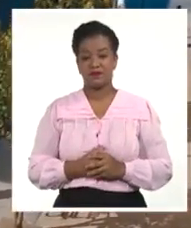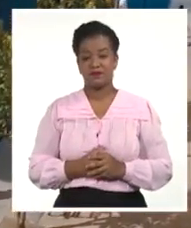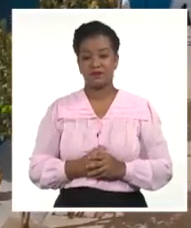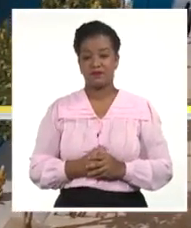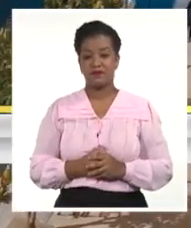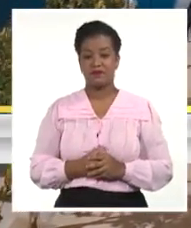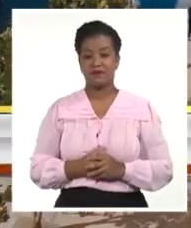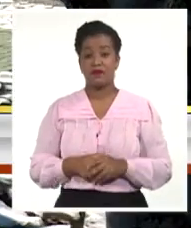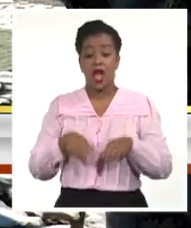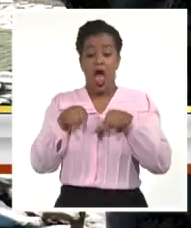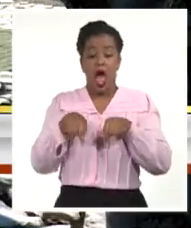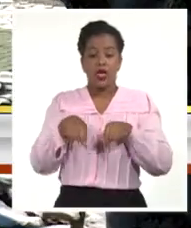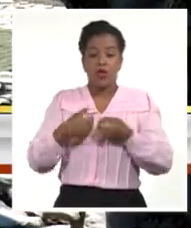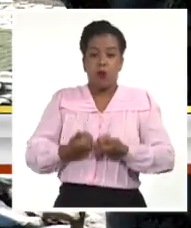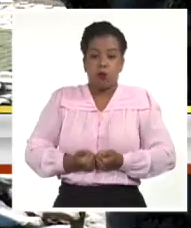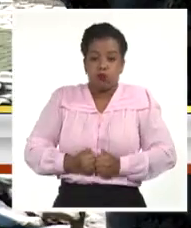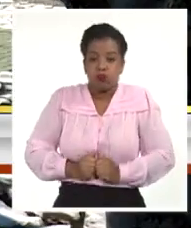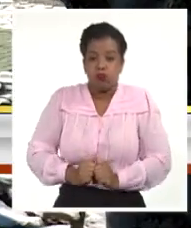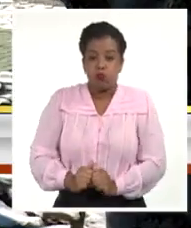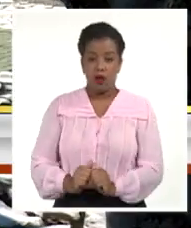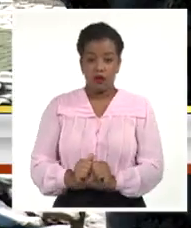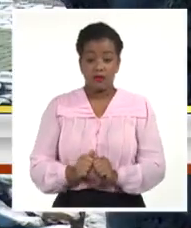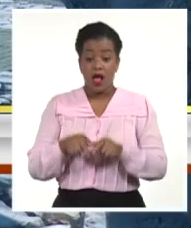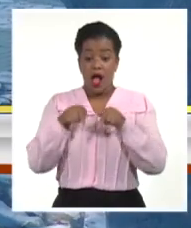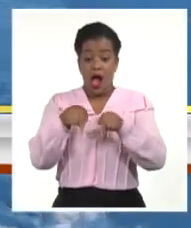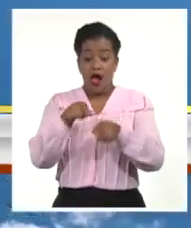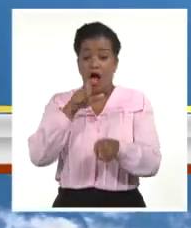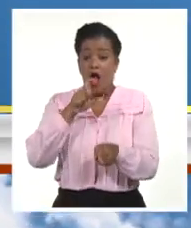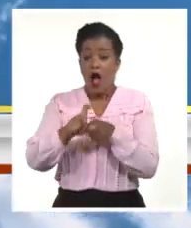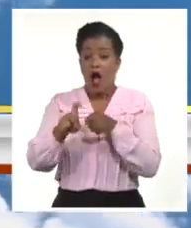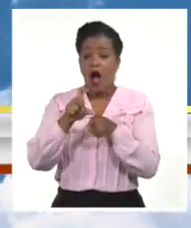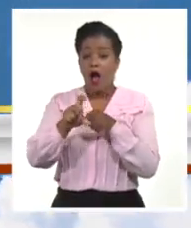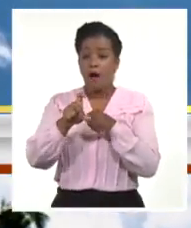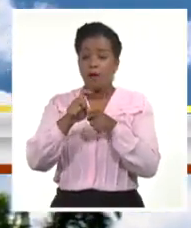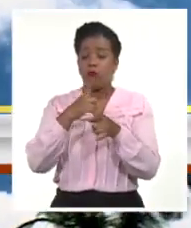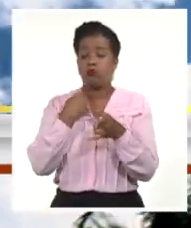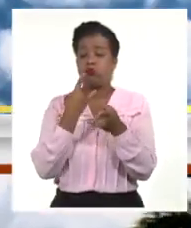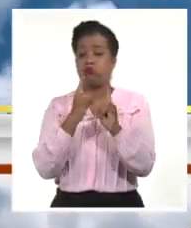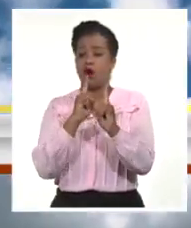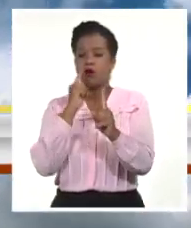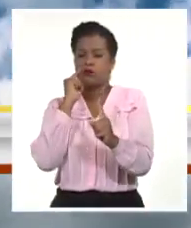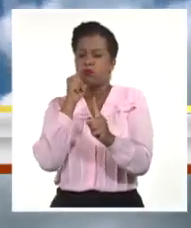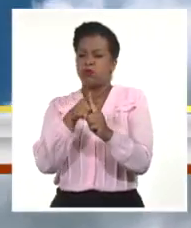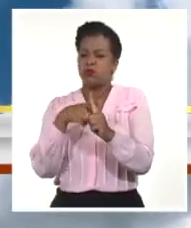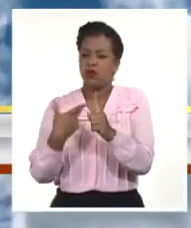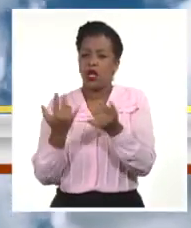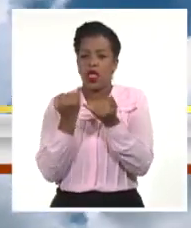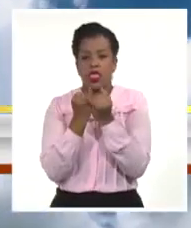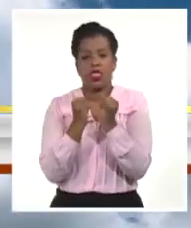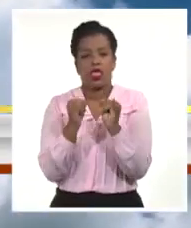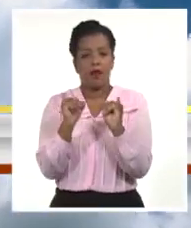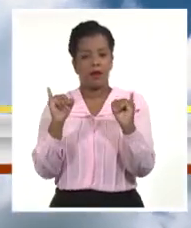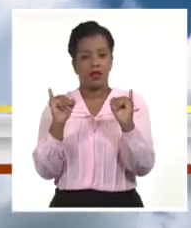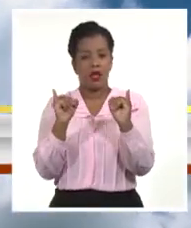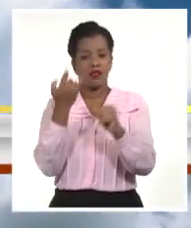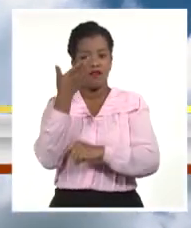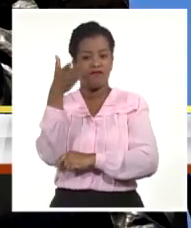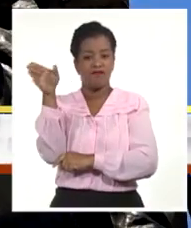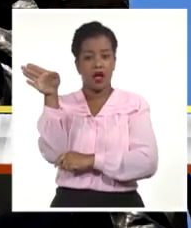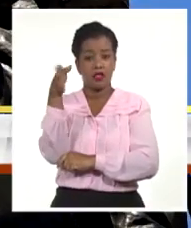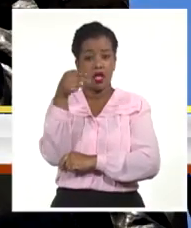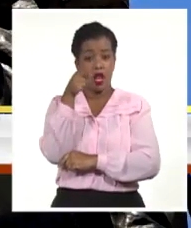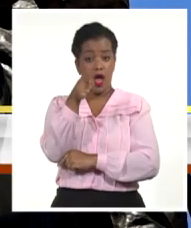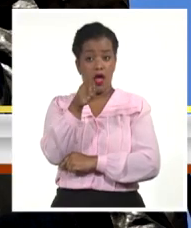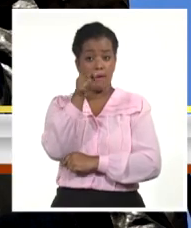Aquí nació, y en estos campos murió con el anhelo de la independencia por bandera. Ese diamante con